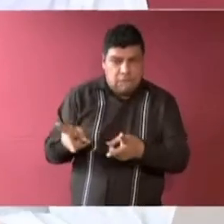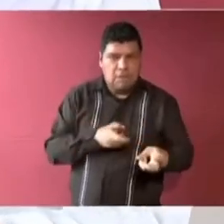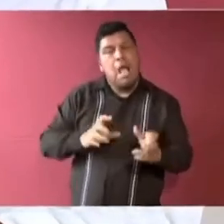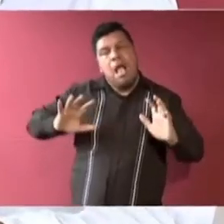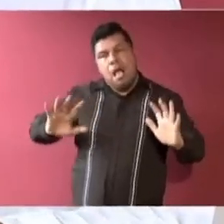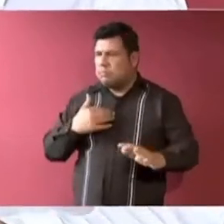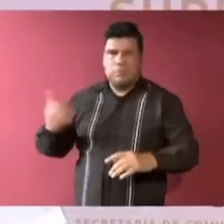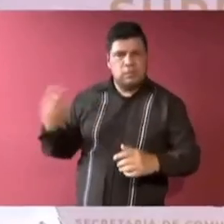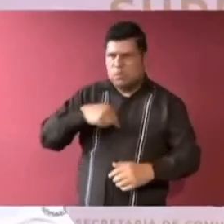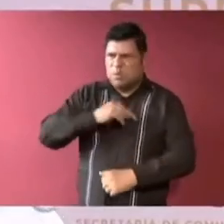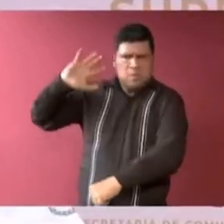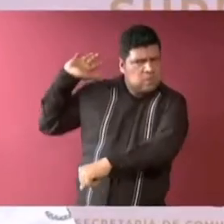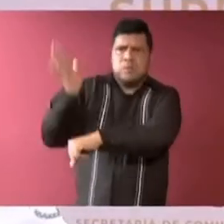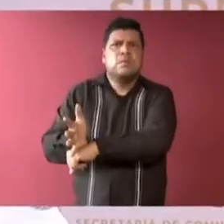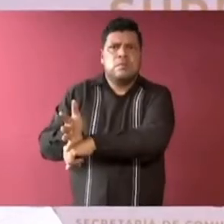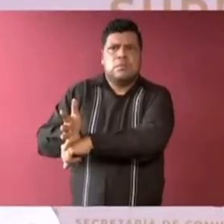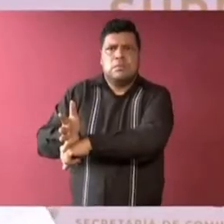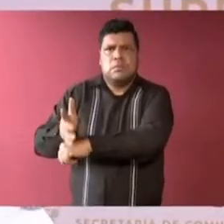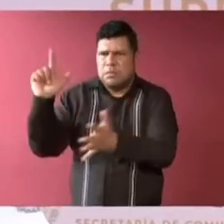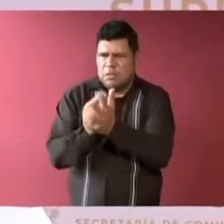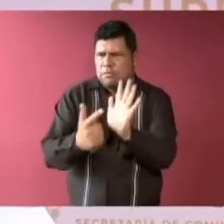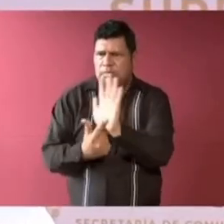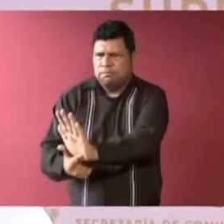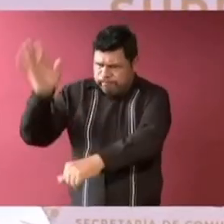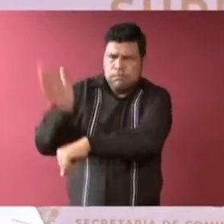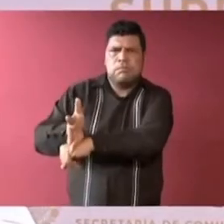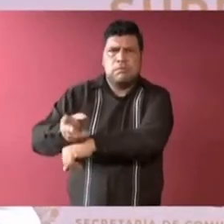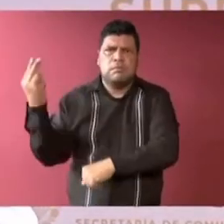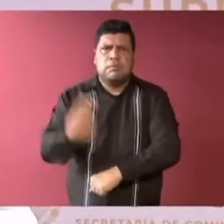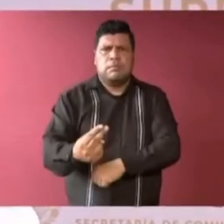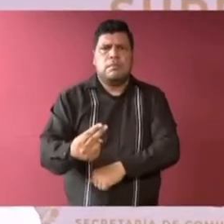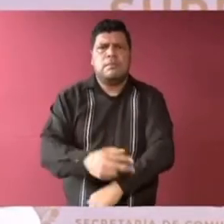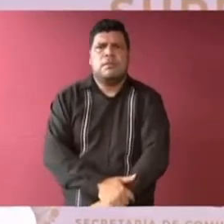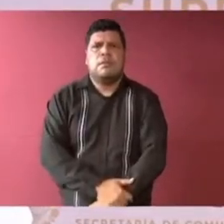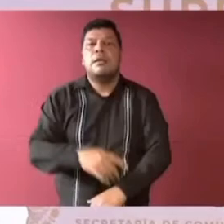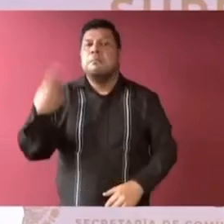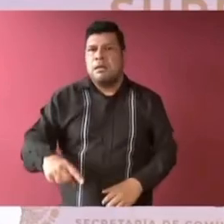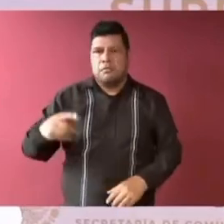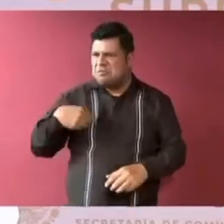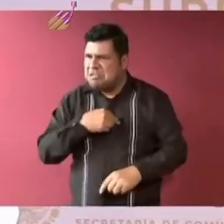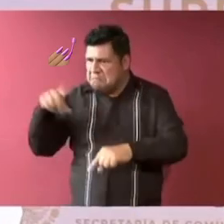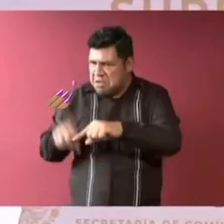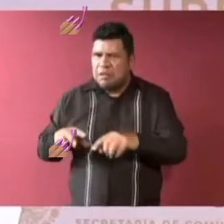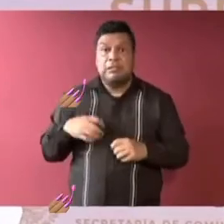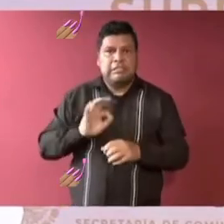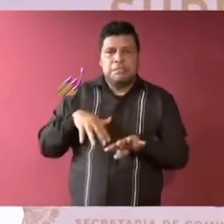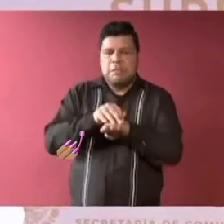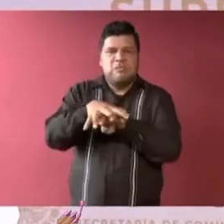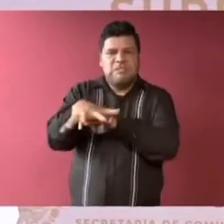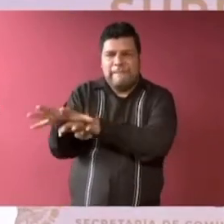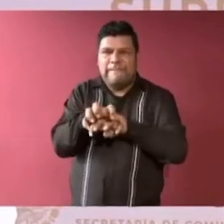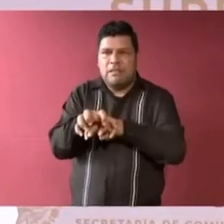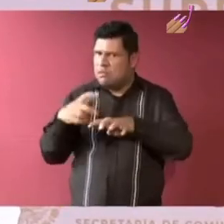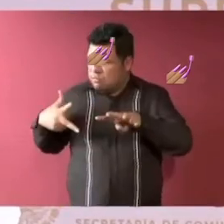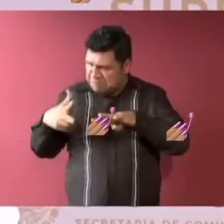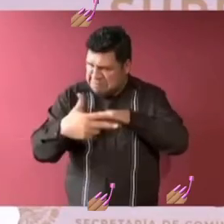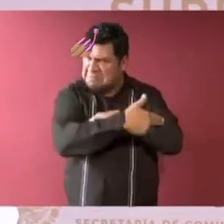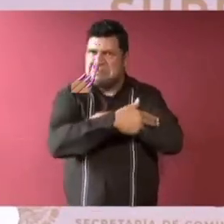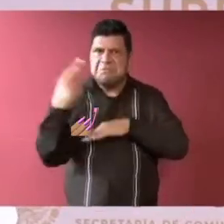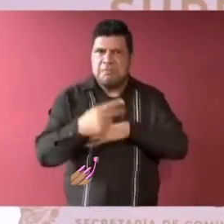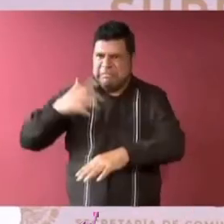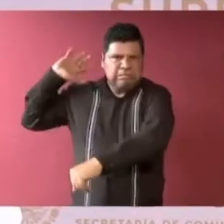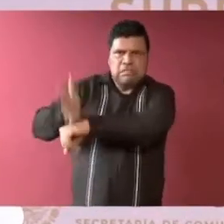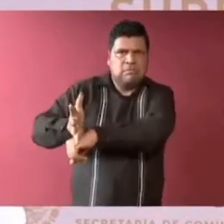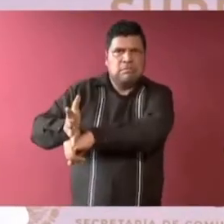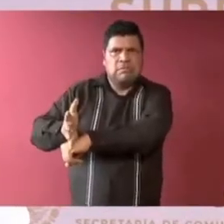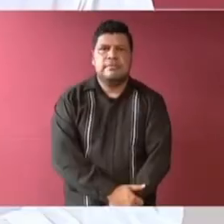entonces vamos a aplicar muy bien la ley. Y a dar manicure, al que le vayan creciendo las uñas, vamos a darle manicure, pero con